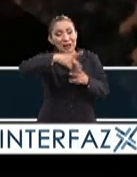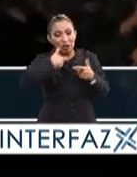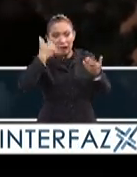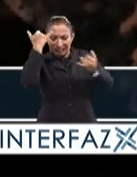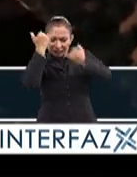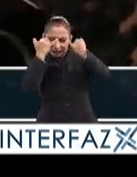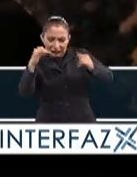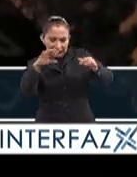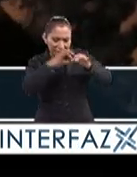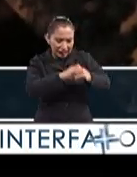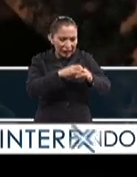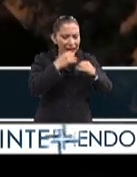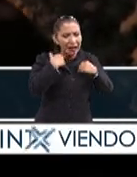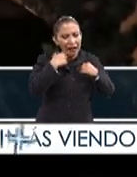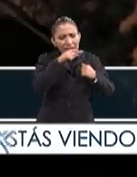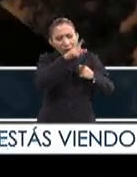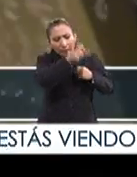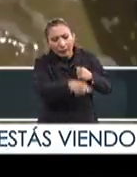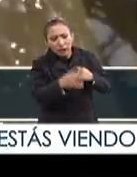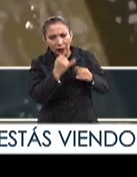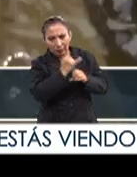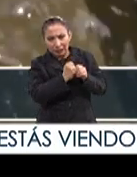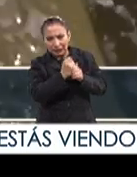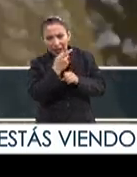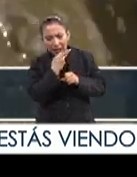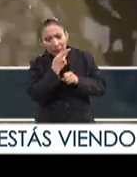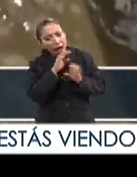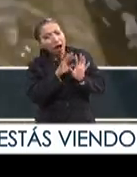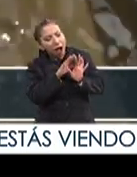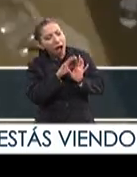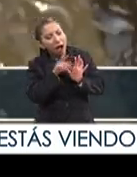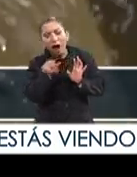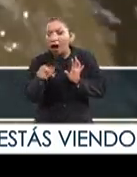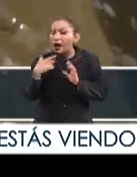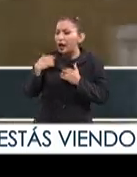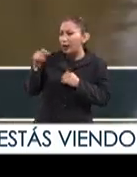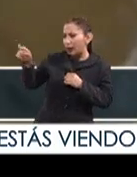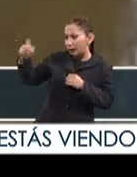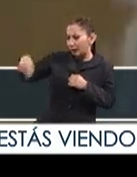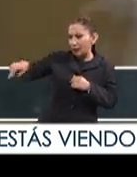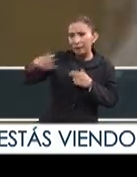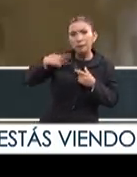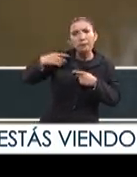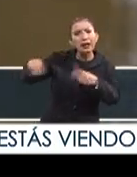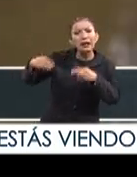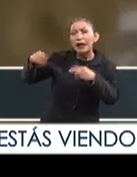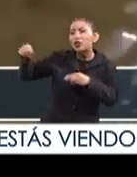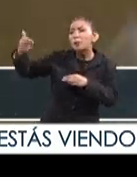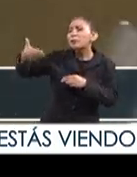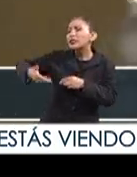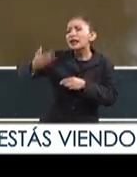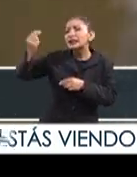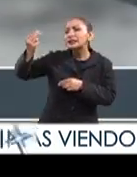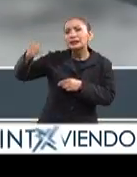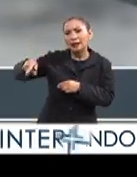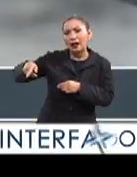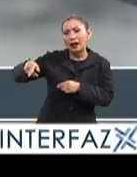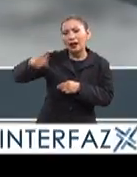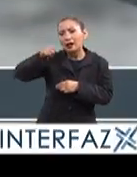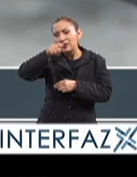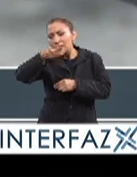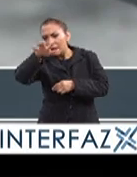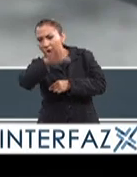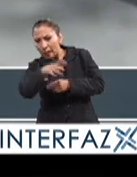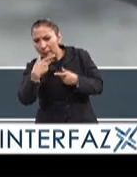precisamente entre entender al investigador, el lenguaje que le habla, y entender a la parte del mercado lo que le piden y entender